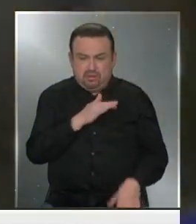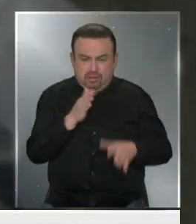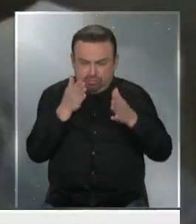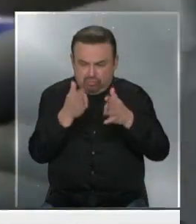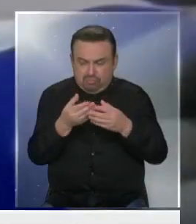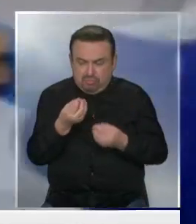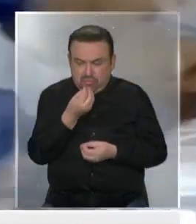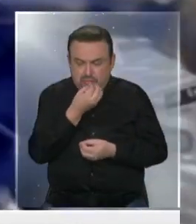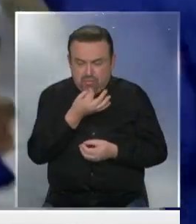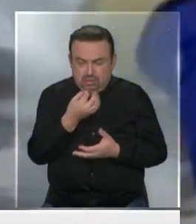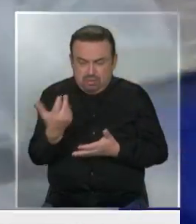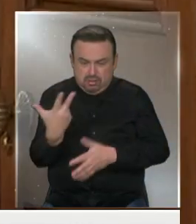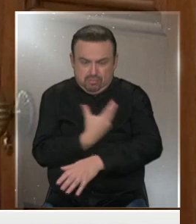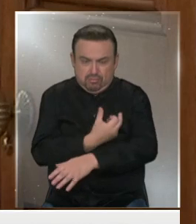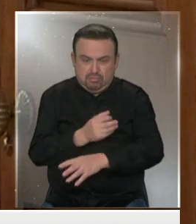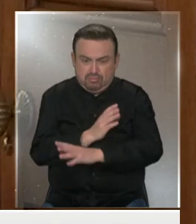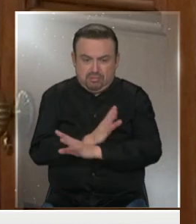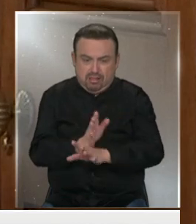medicamento.